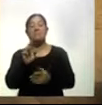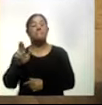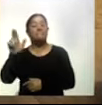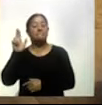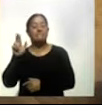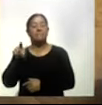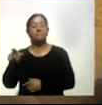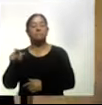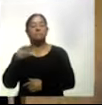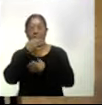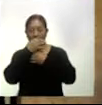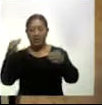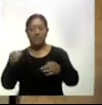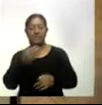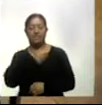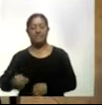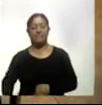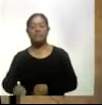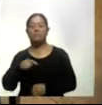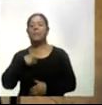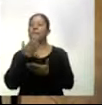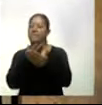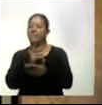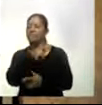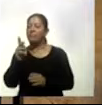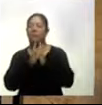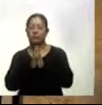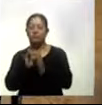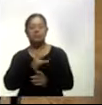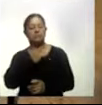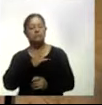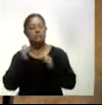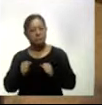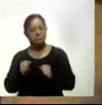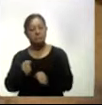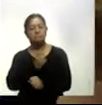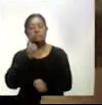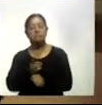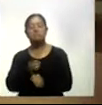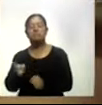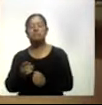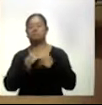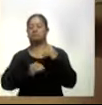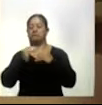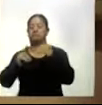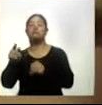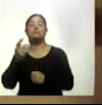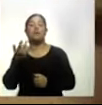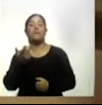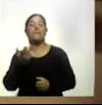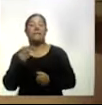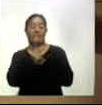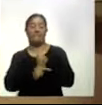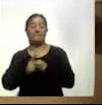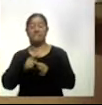a los 110 millones de votantes para pedirles que garanticen la estabilidad la seguridad y la prosperidad de un país que presume de haberse